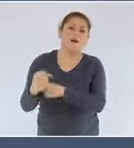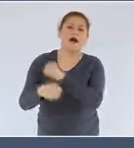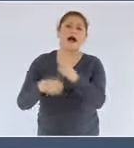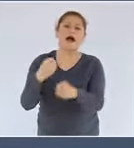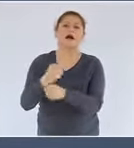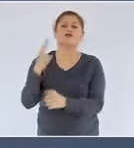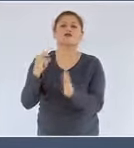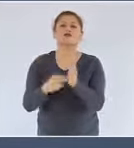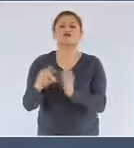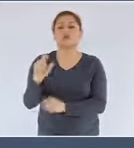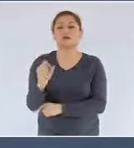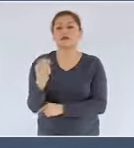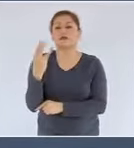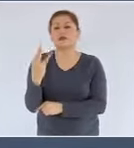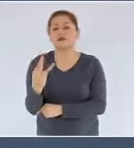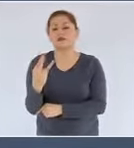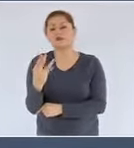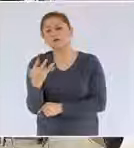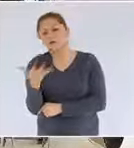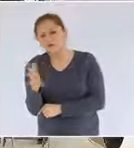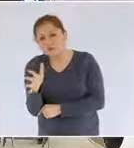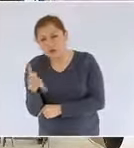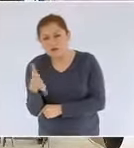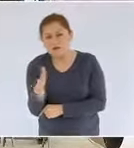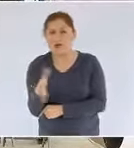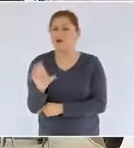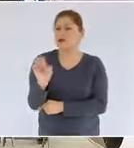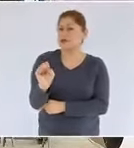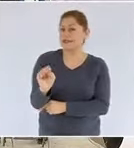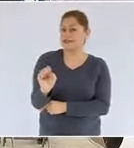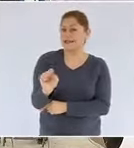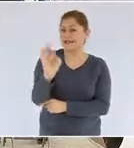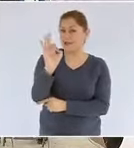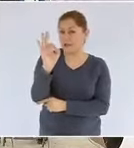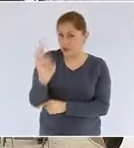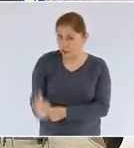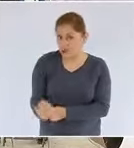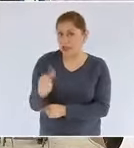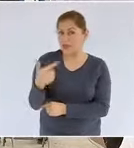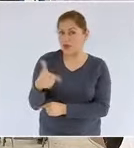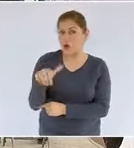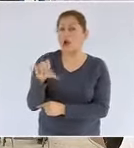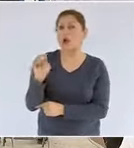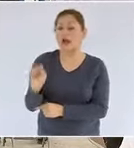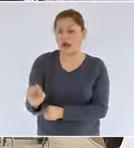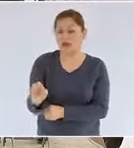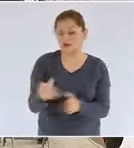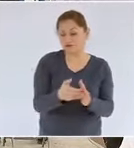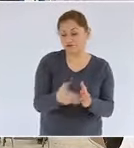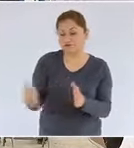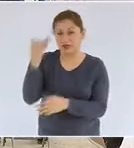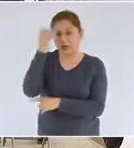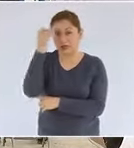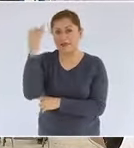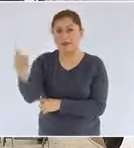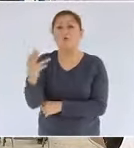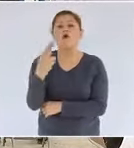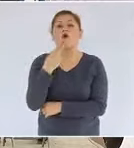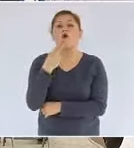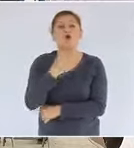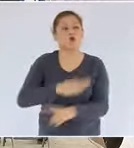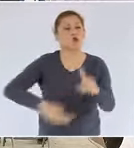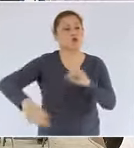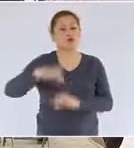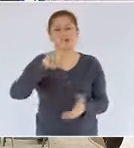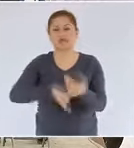podría representar alrededor del sesenta por ciento del gas que se consumirá en esas fechas en el país.